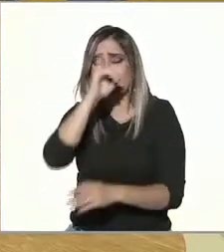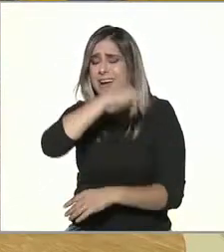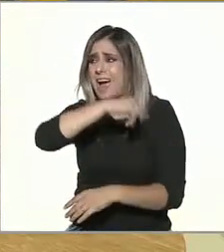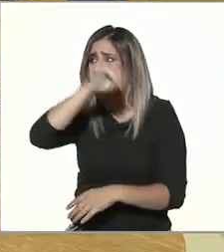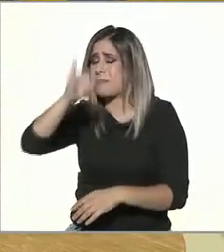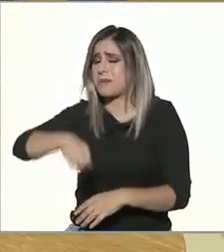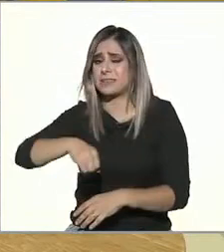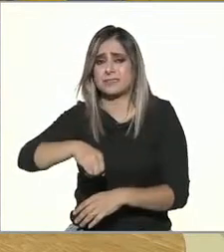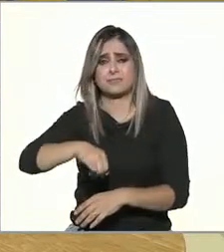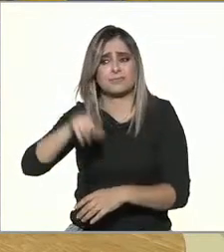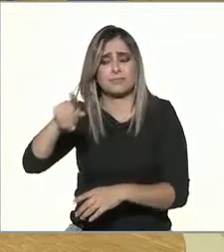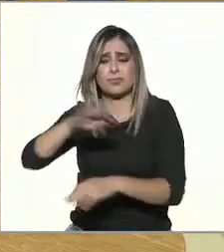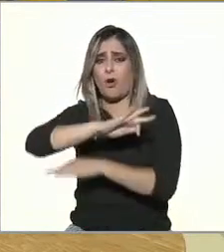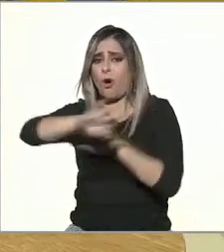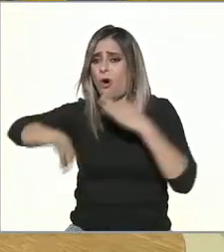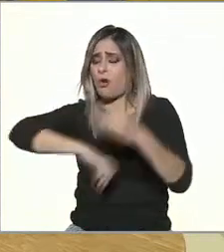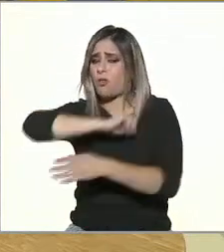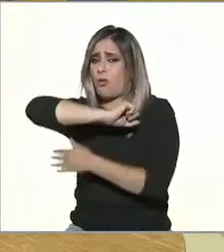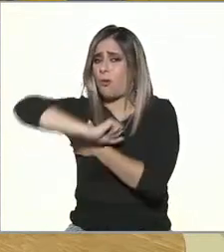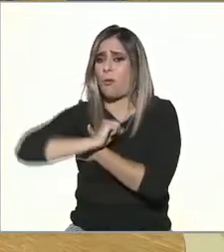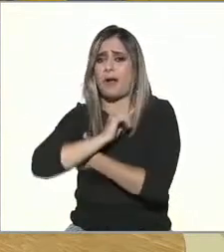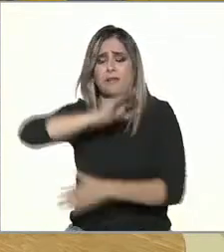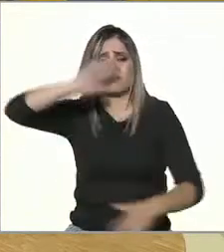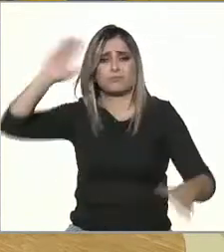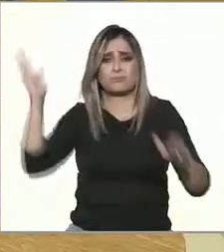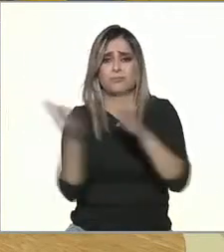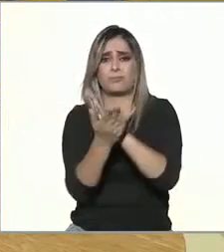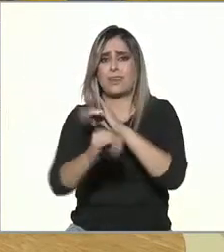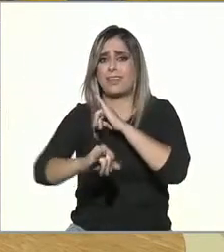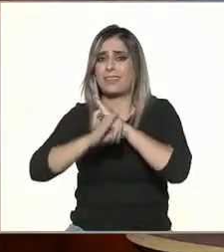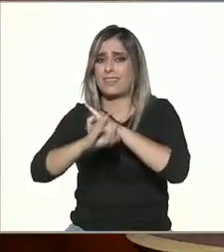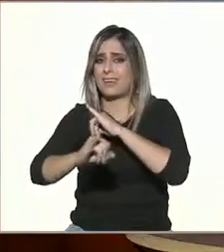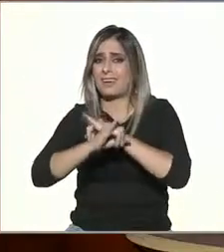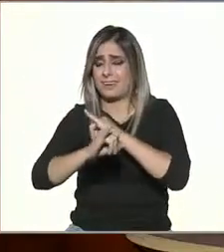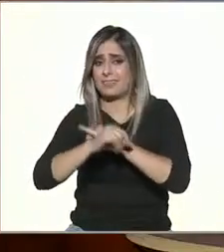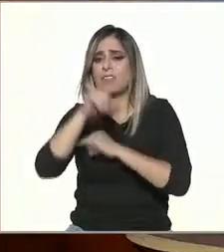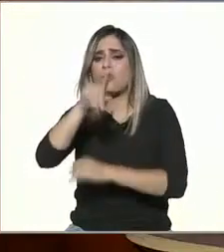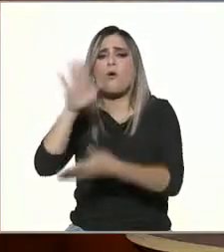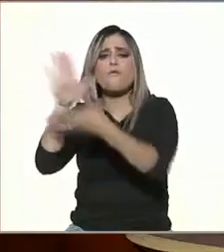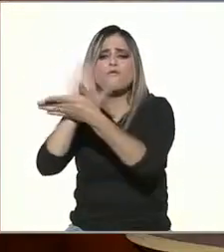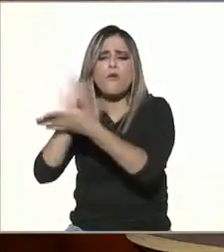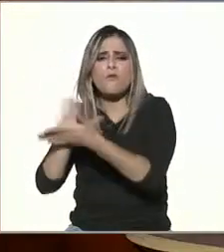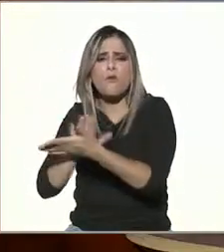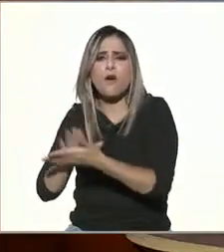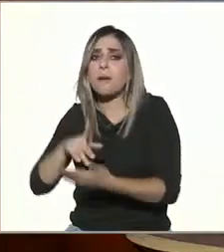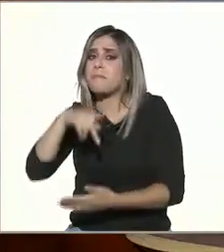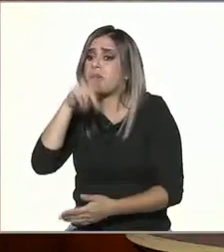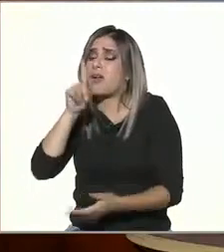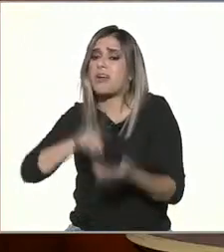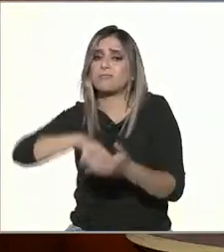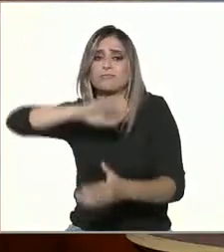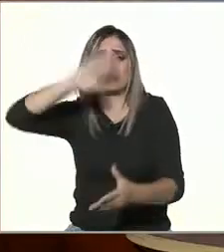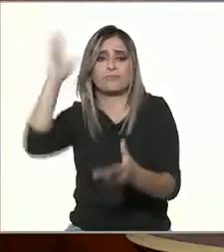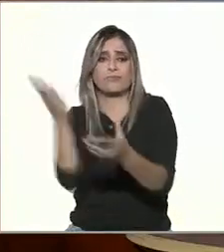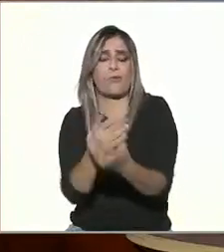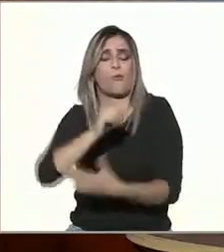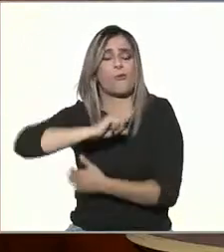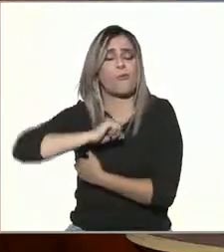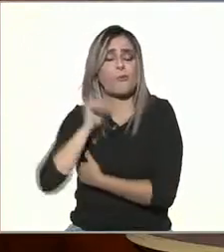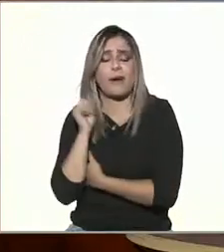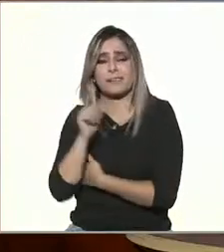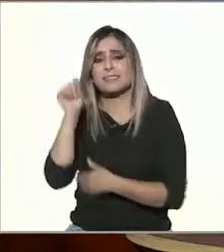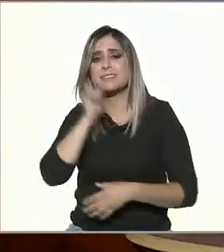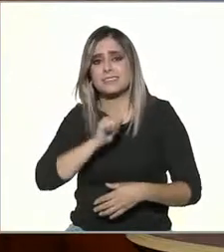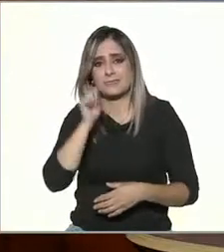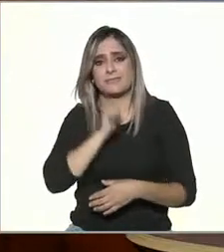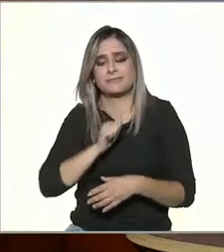puede ser ventaja y desventaja tal cual puede haber siempre hay una precisamente una copia que se reserva de aquello